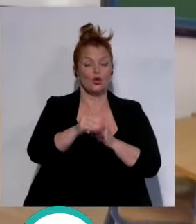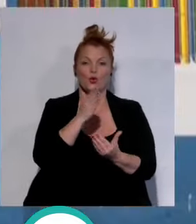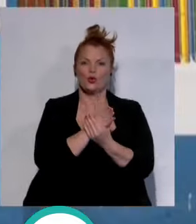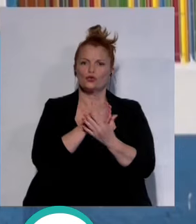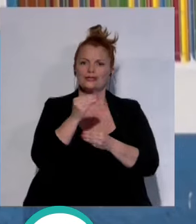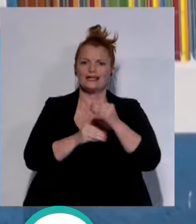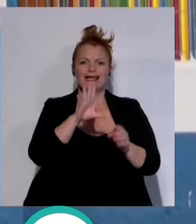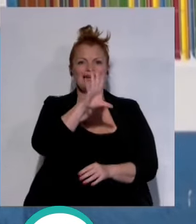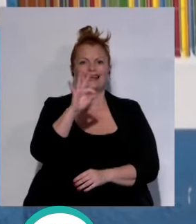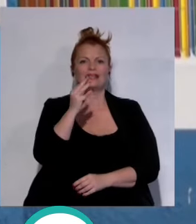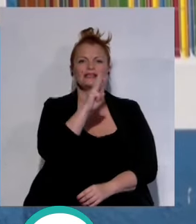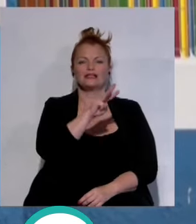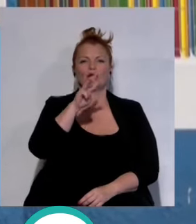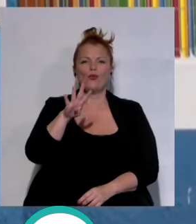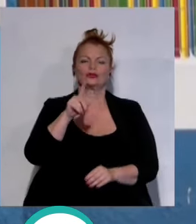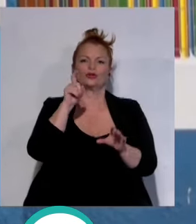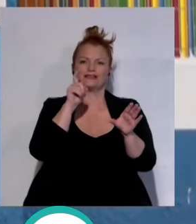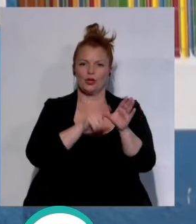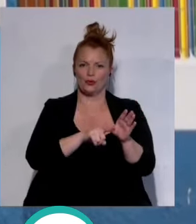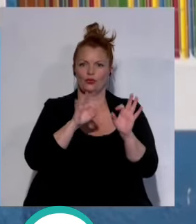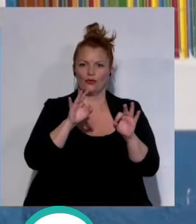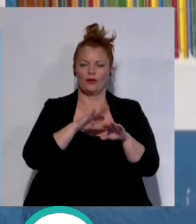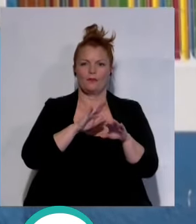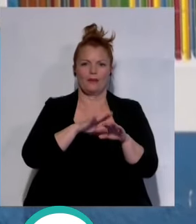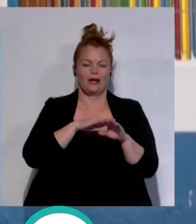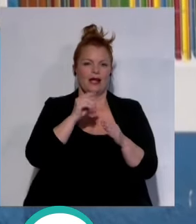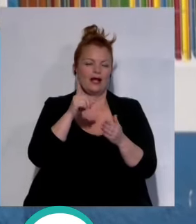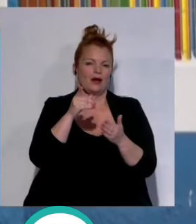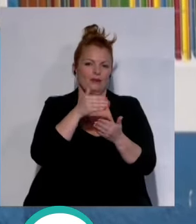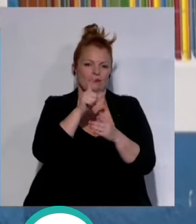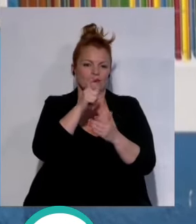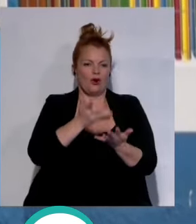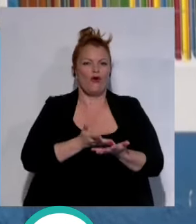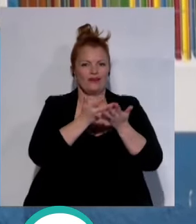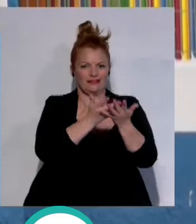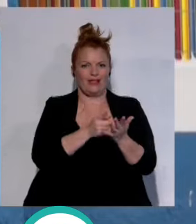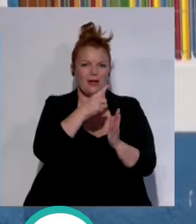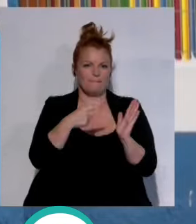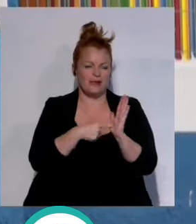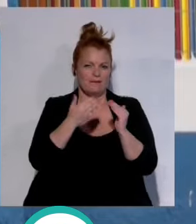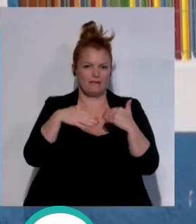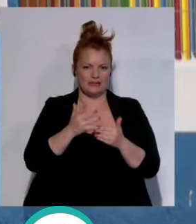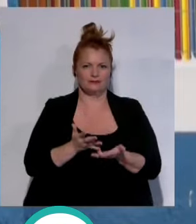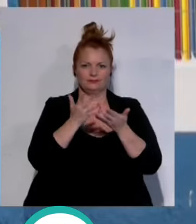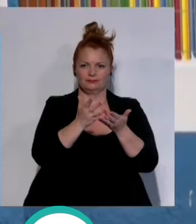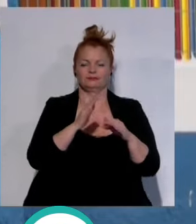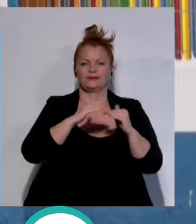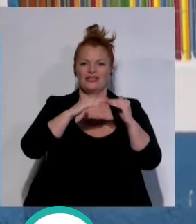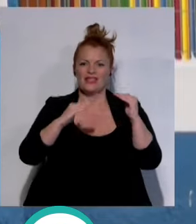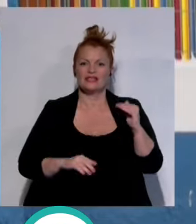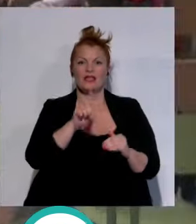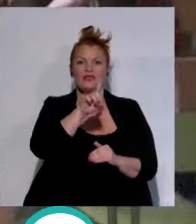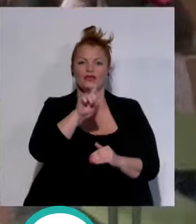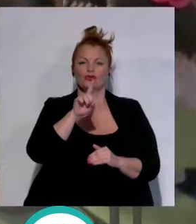formalizado 534 solicitudes para el millar de plazas ofertadas. El número supone un descenso de 102